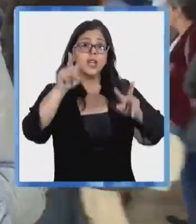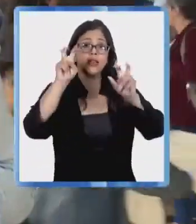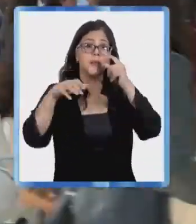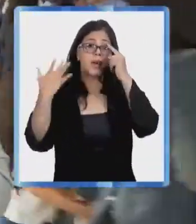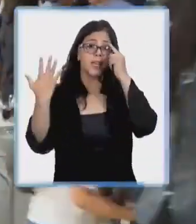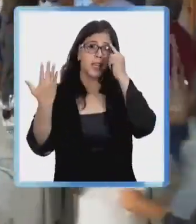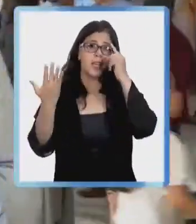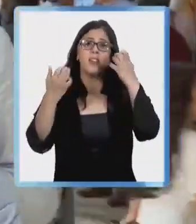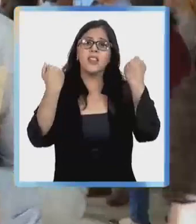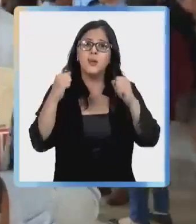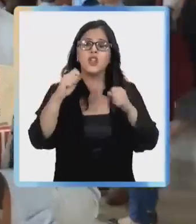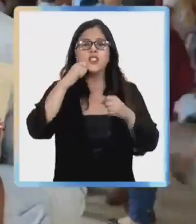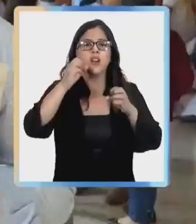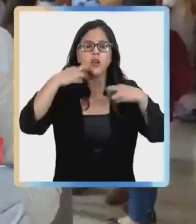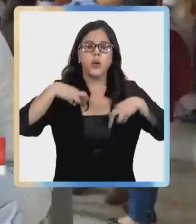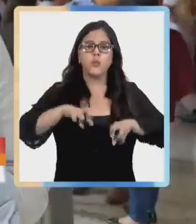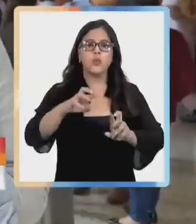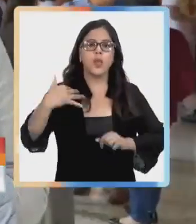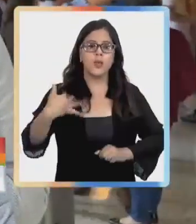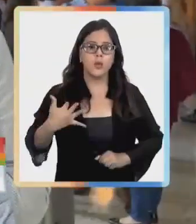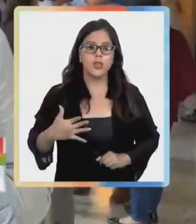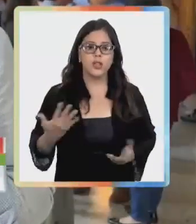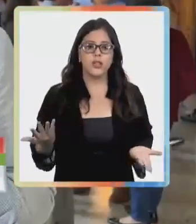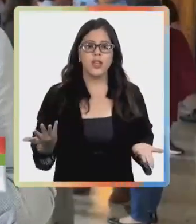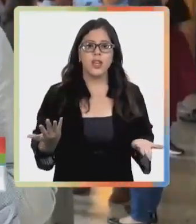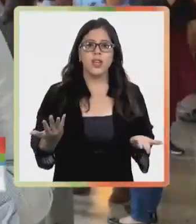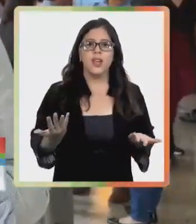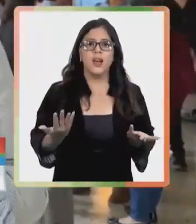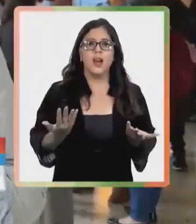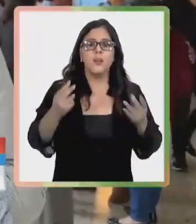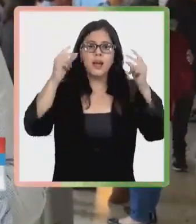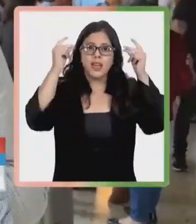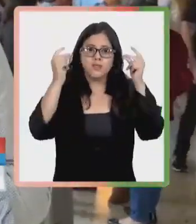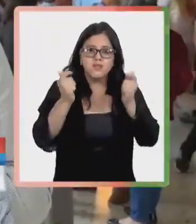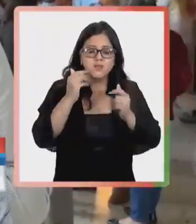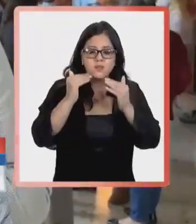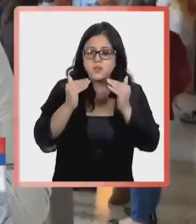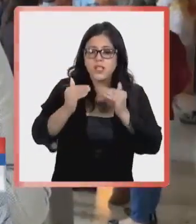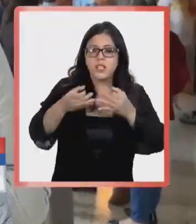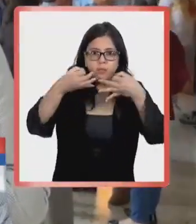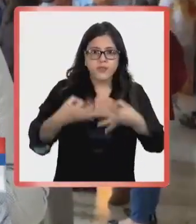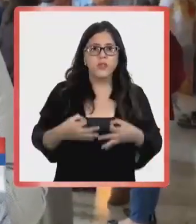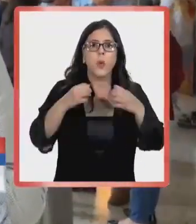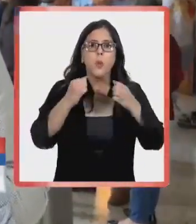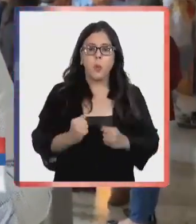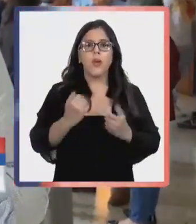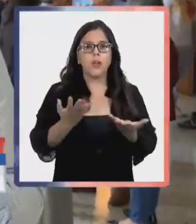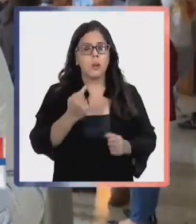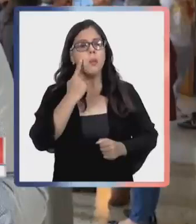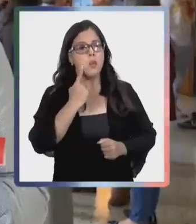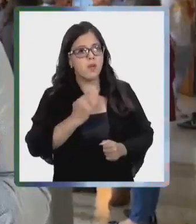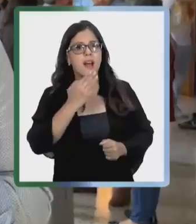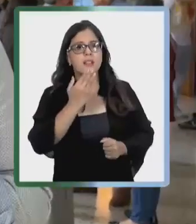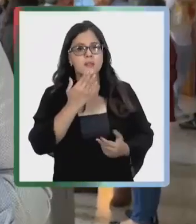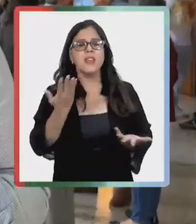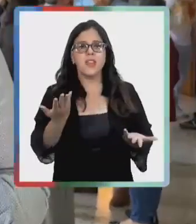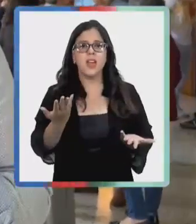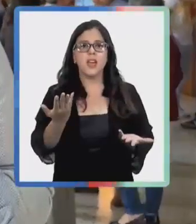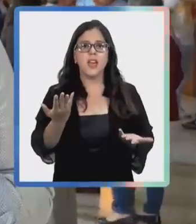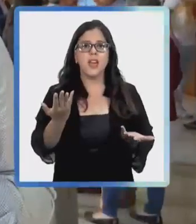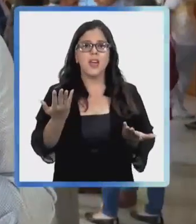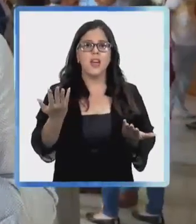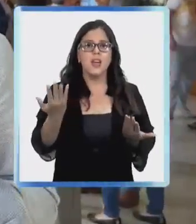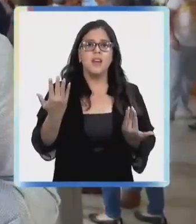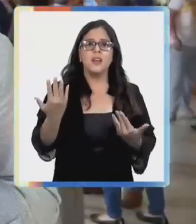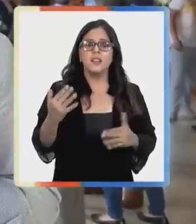desde el punto de vista deportivo es una oportunidad importante para que nuestros talentos puedan probarse y puedan ser